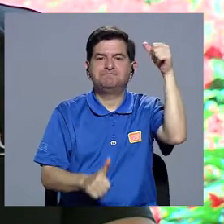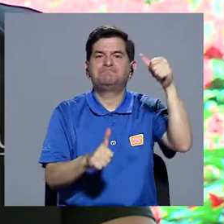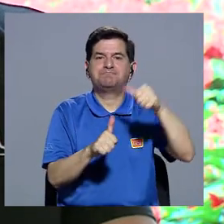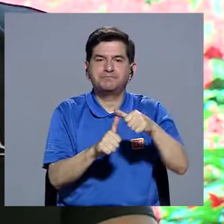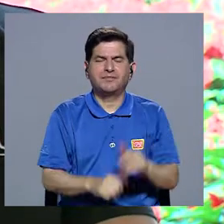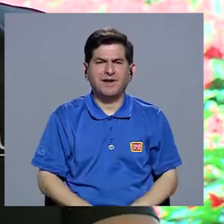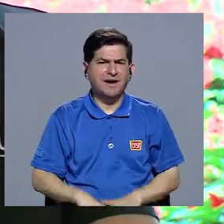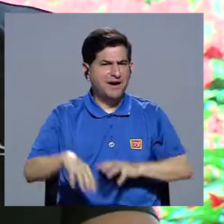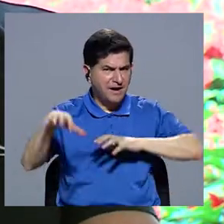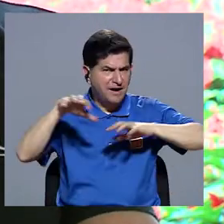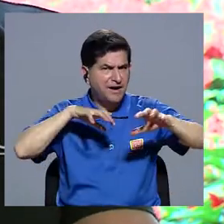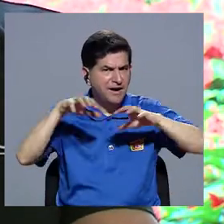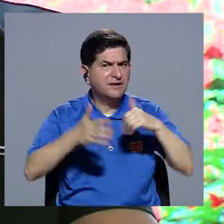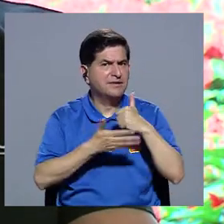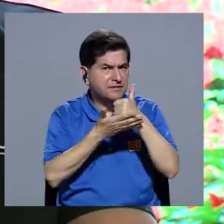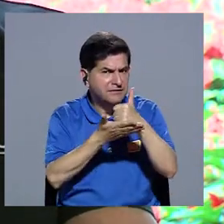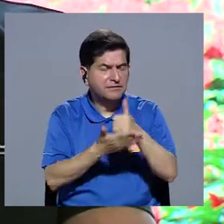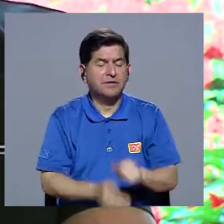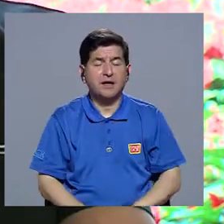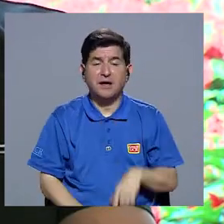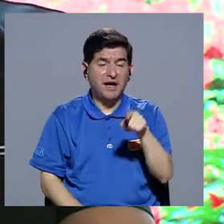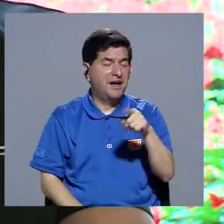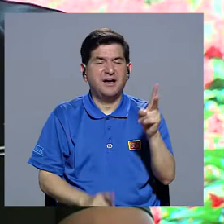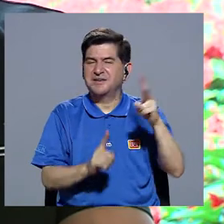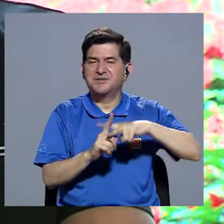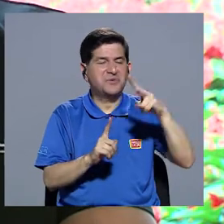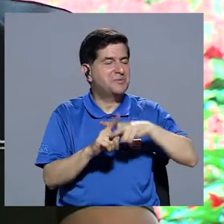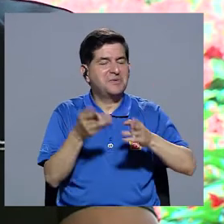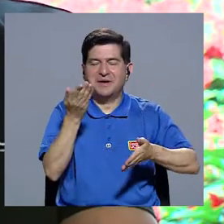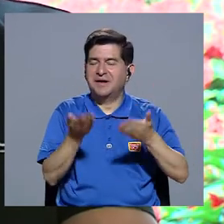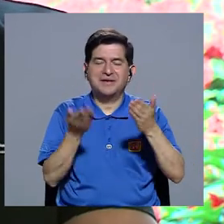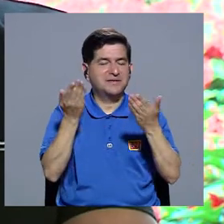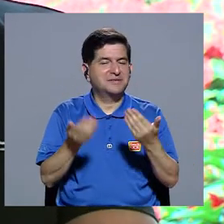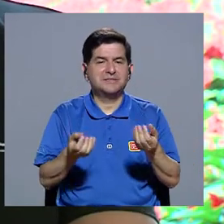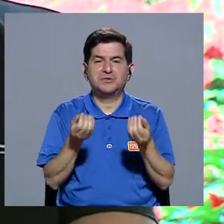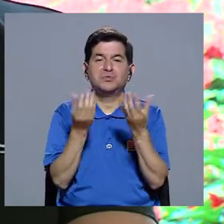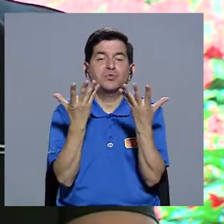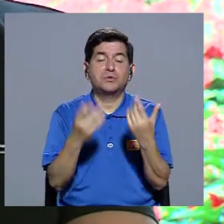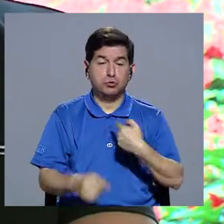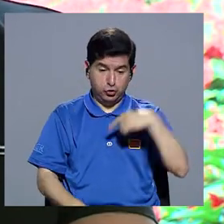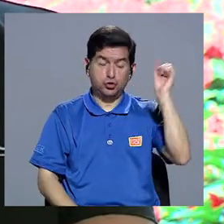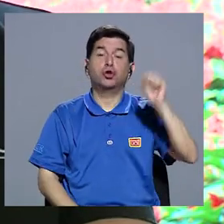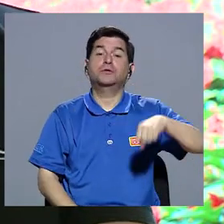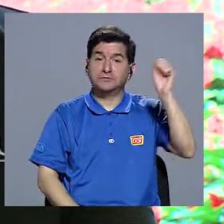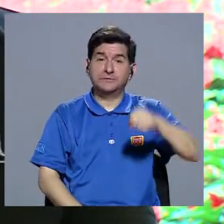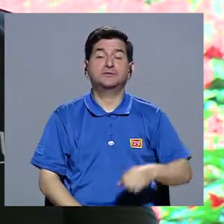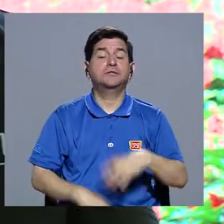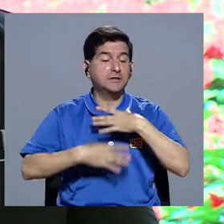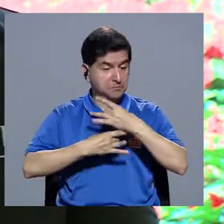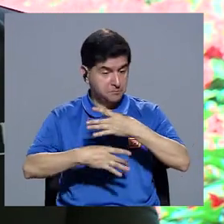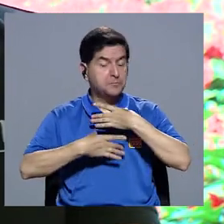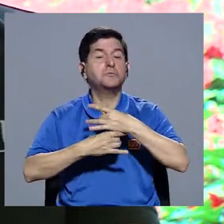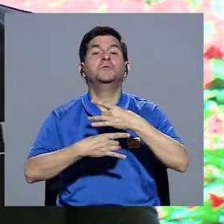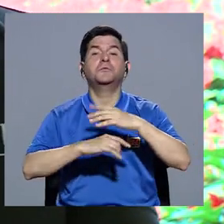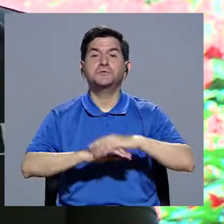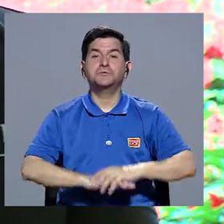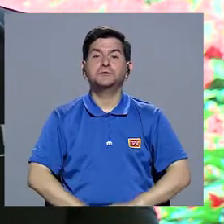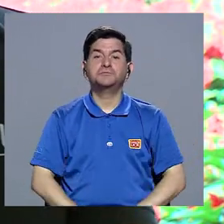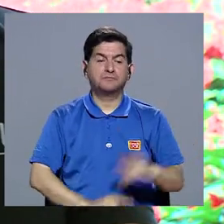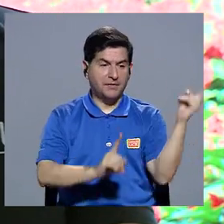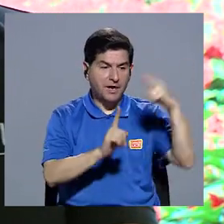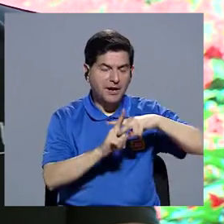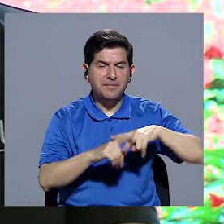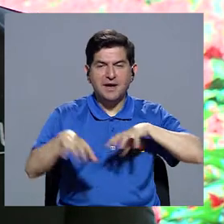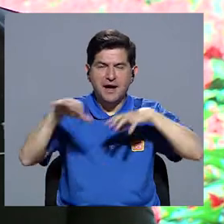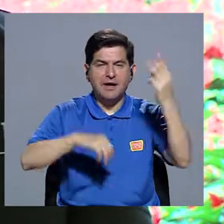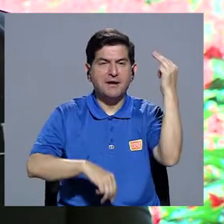¿verdad? Muchas veces no lo aplican, sé que muchos no lo aplican. Sí lo he aplicado yo y pues es interesante aplicar